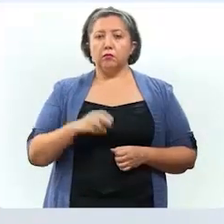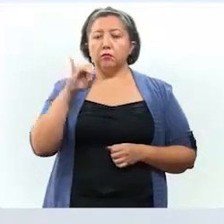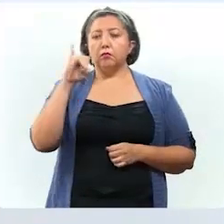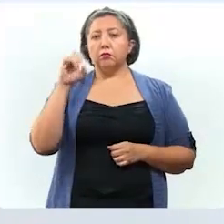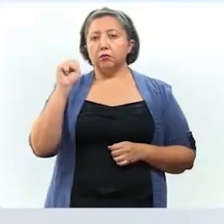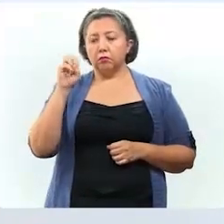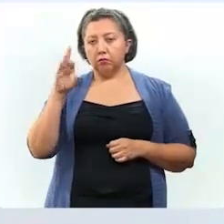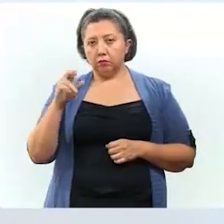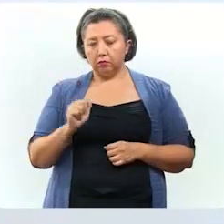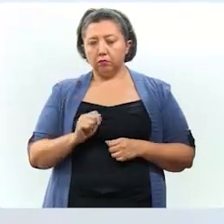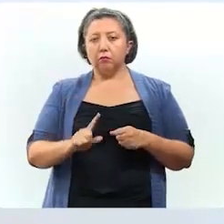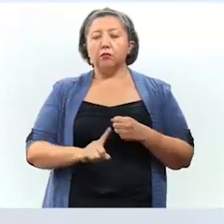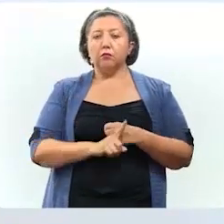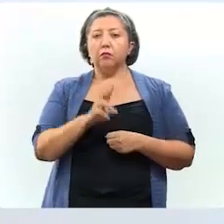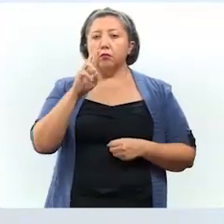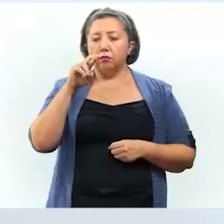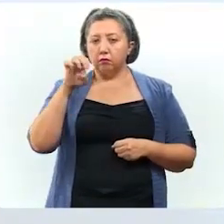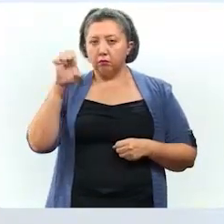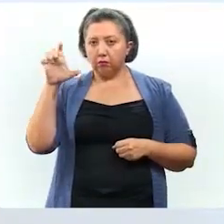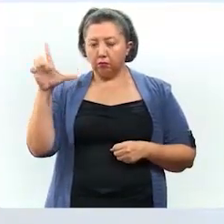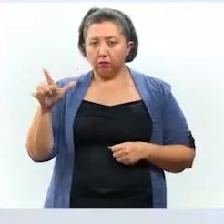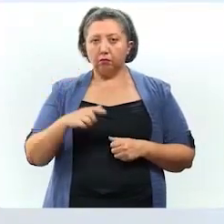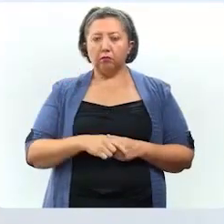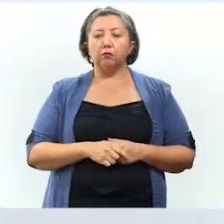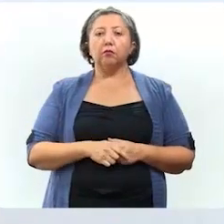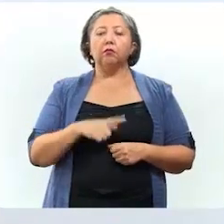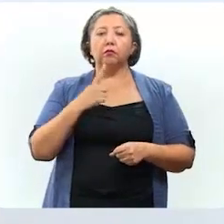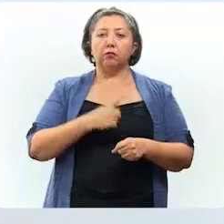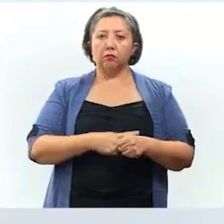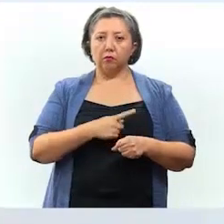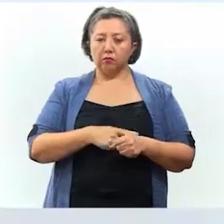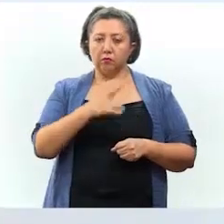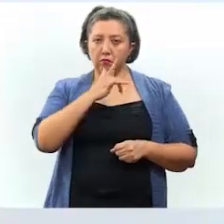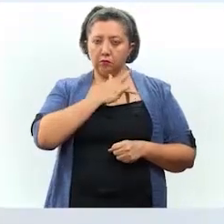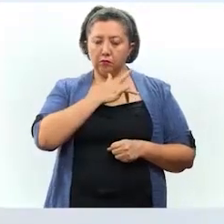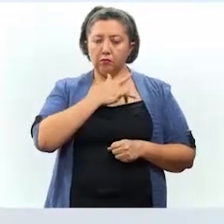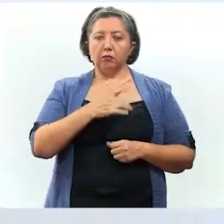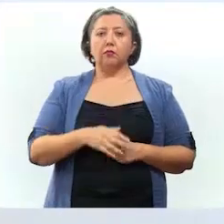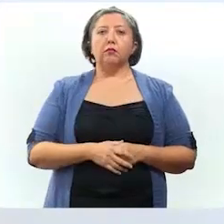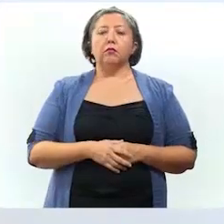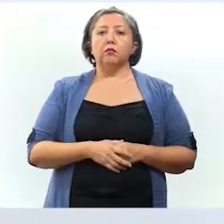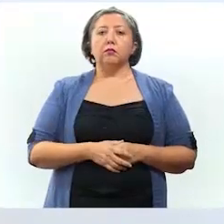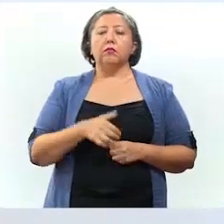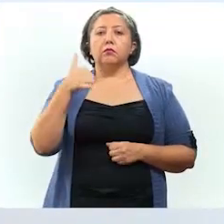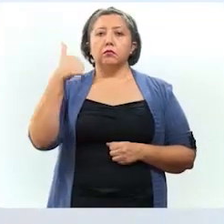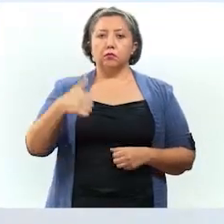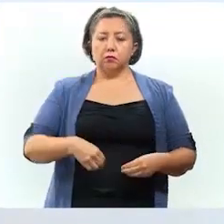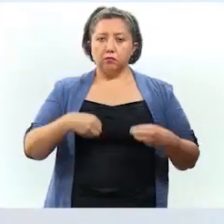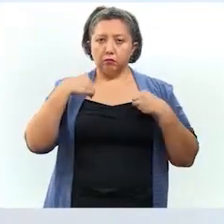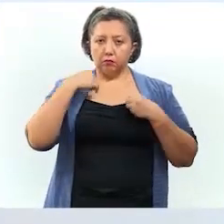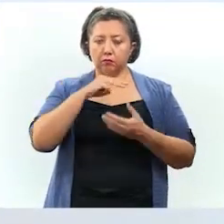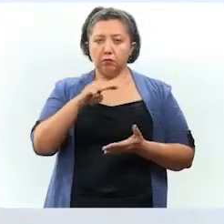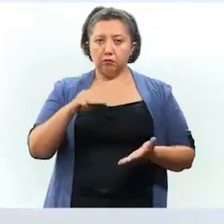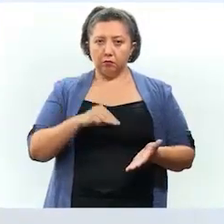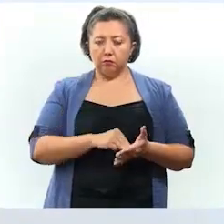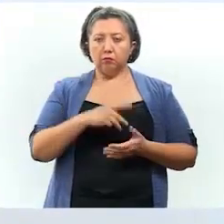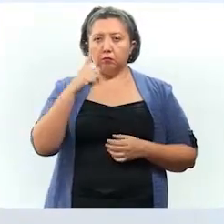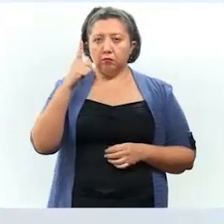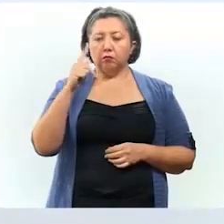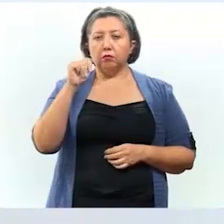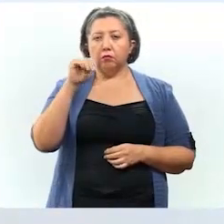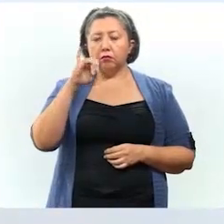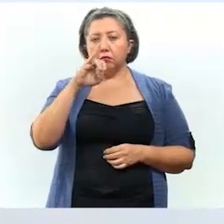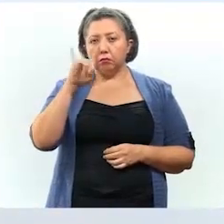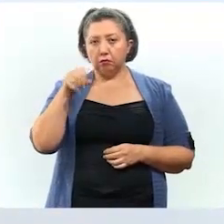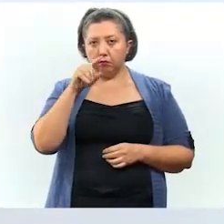inmunosupresión, insuficiencia renal crónica y enfermedad cardiovascular. Seis residían en Mérida, uno en